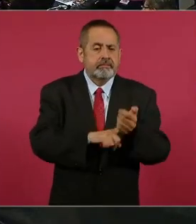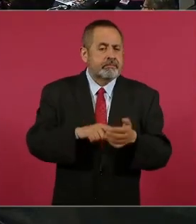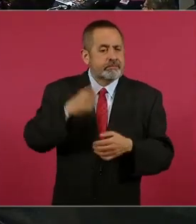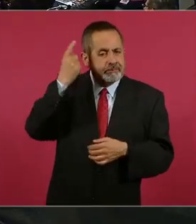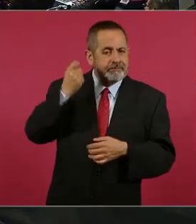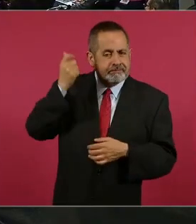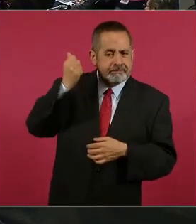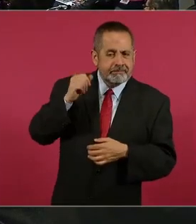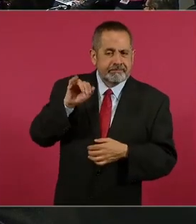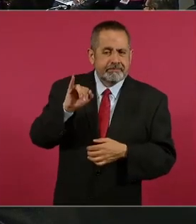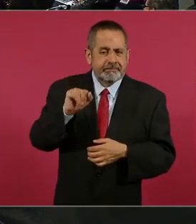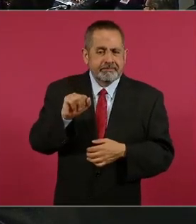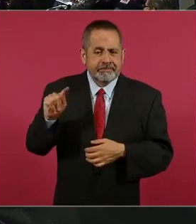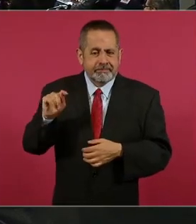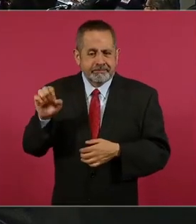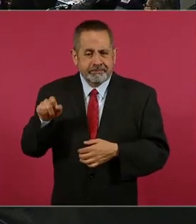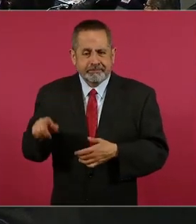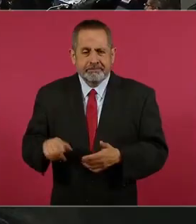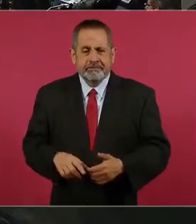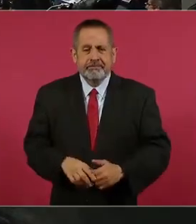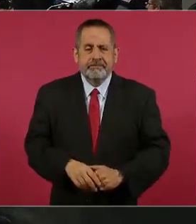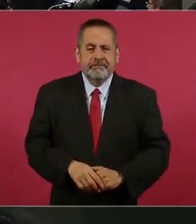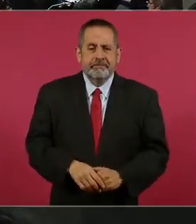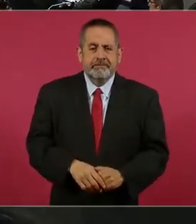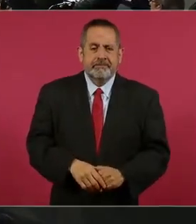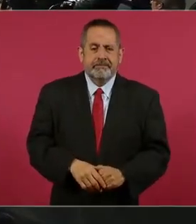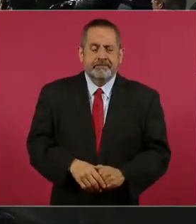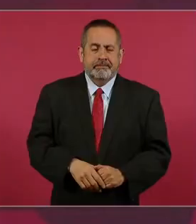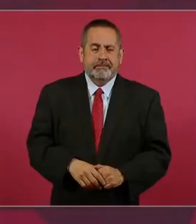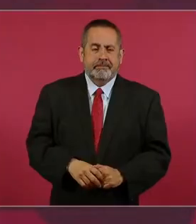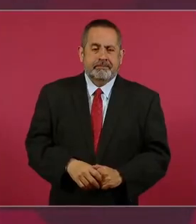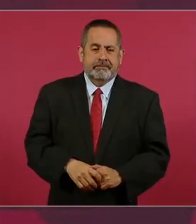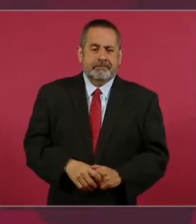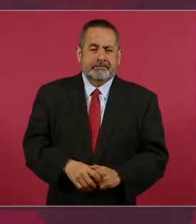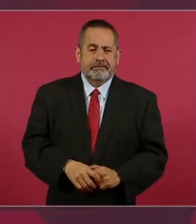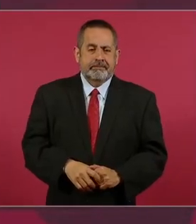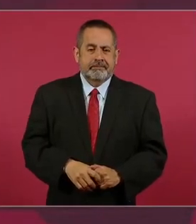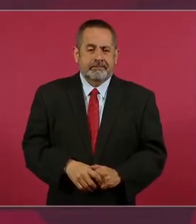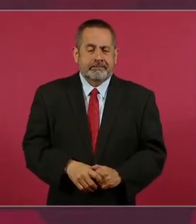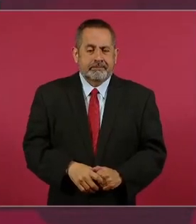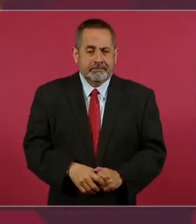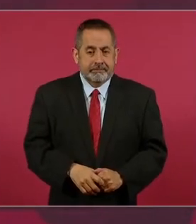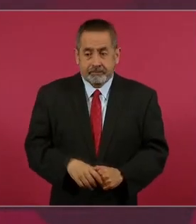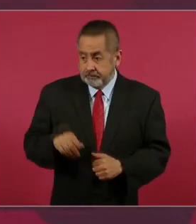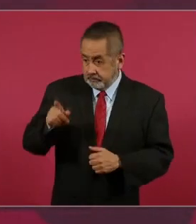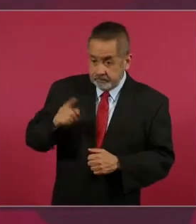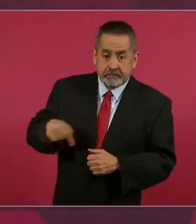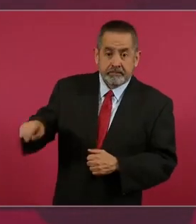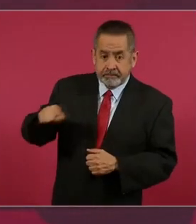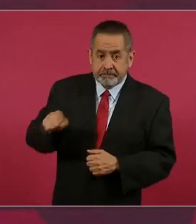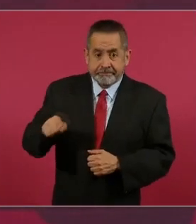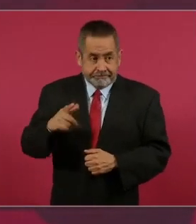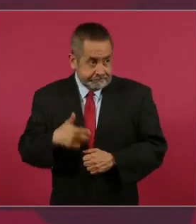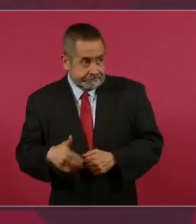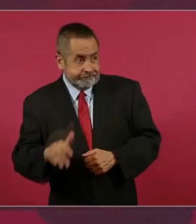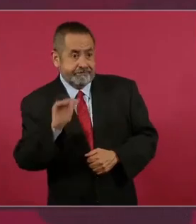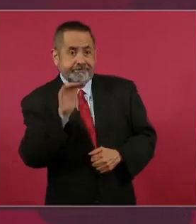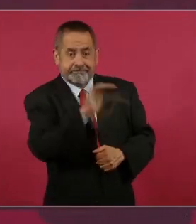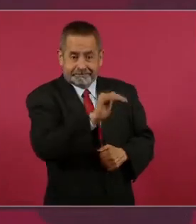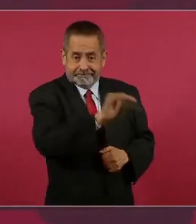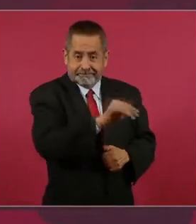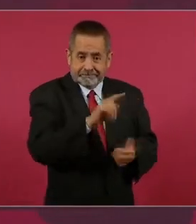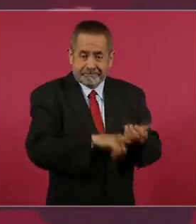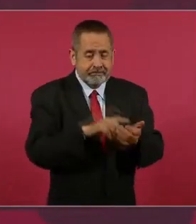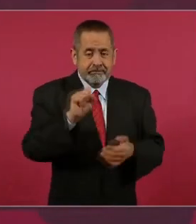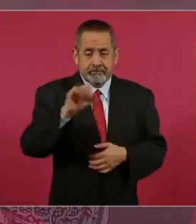se acuden a la Corte,